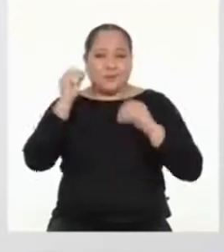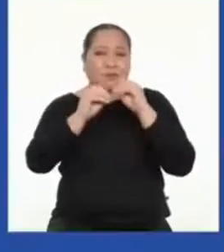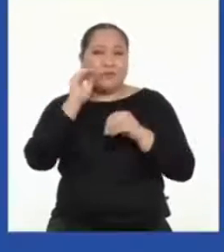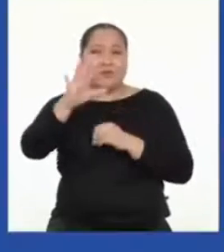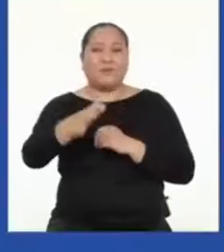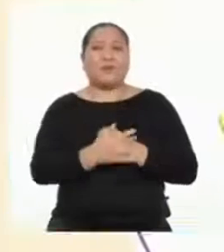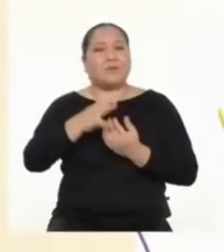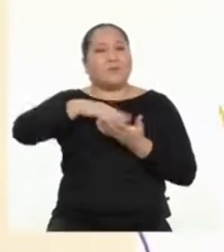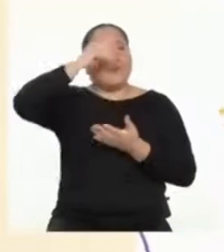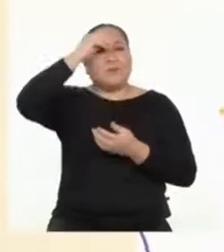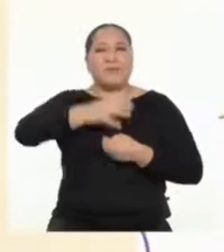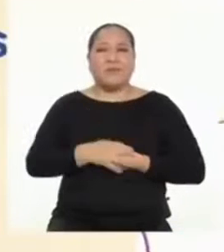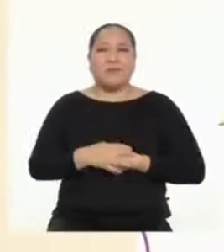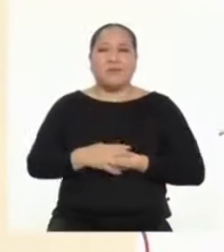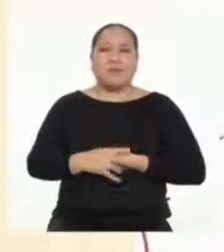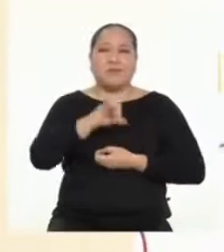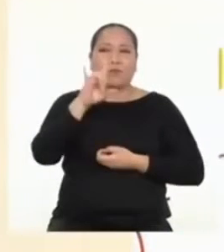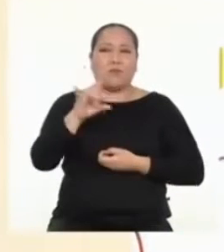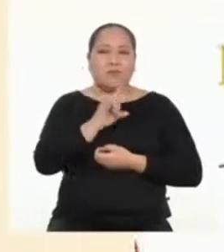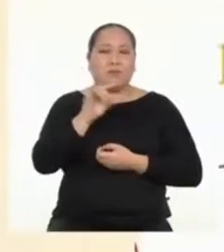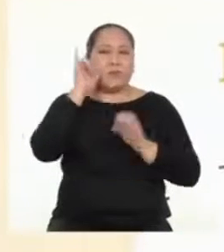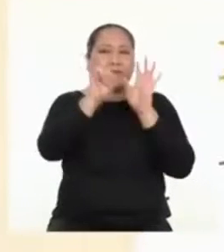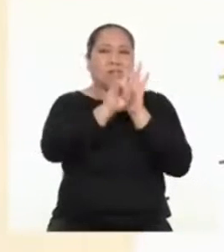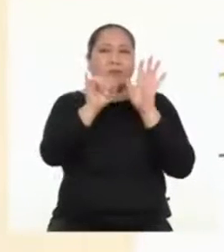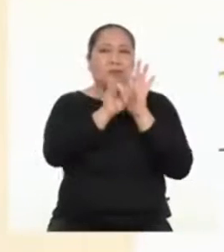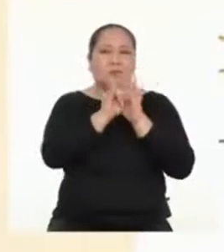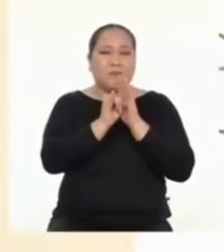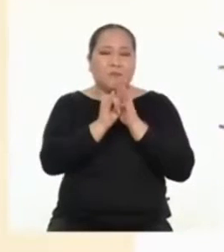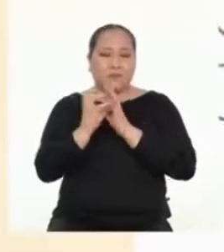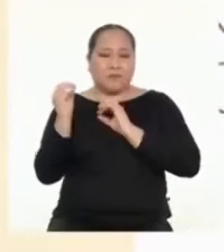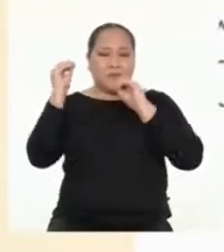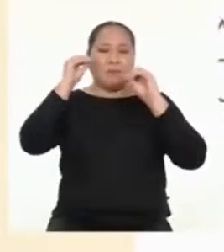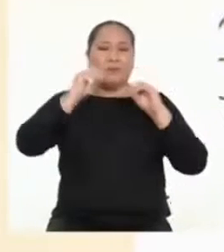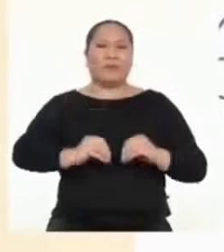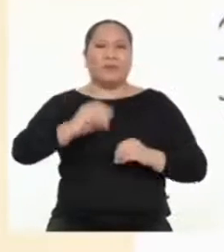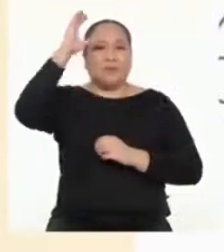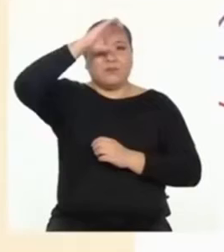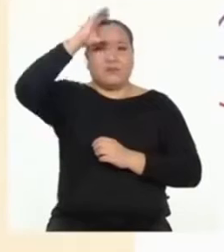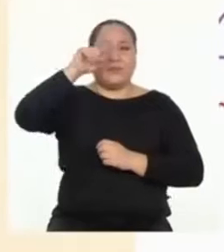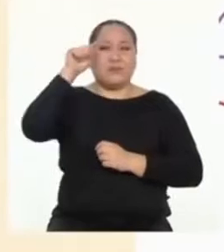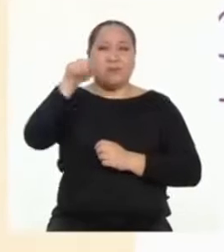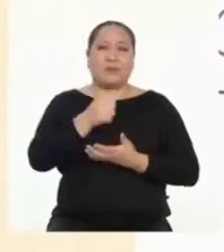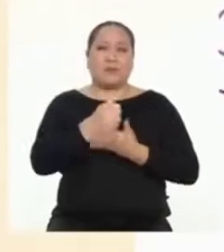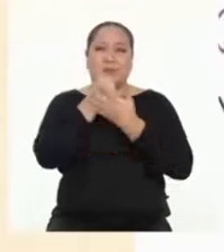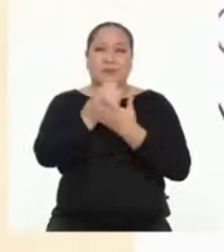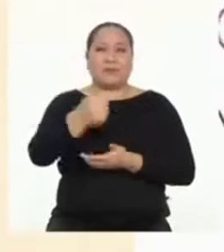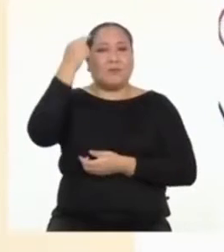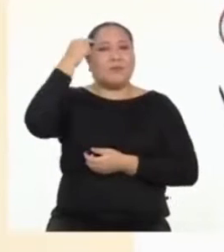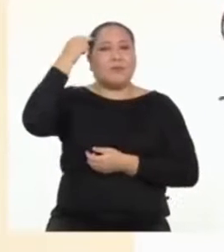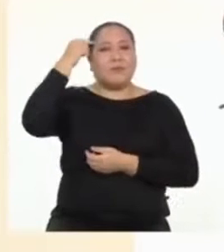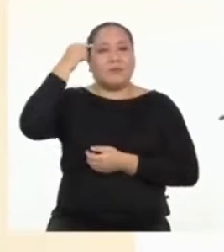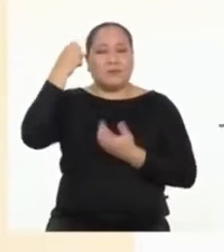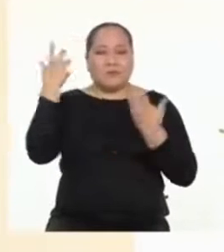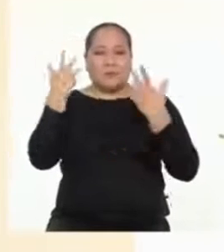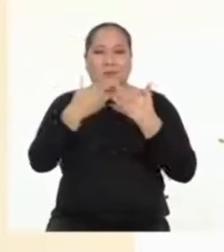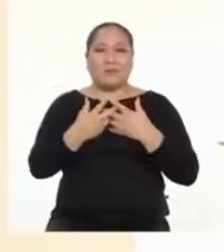su aprendizaje. Usen imágenes para reforzar sus conocimientos. Eso estimula un pensamiento